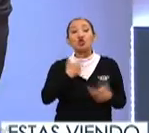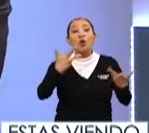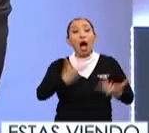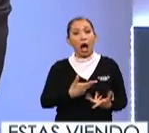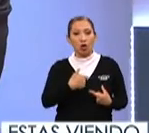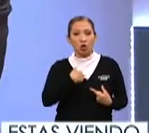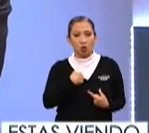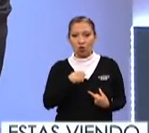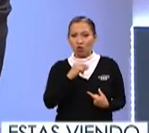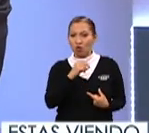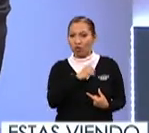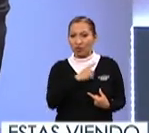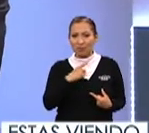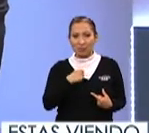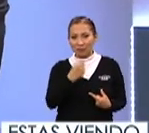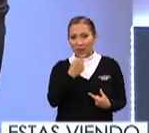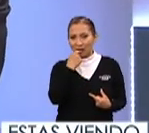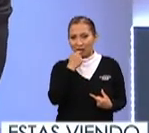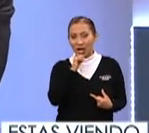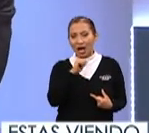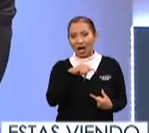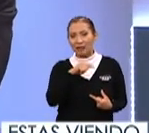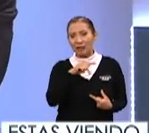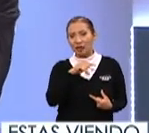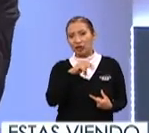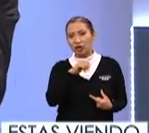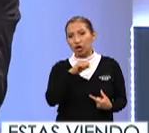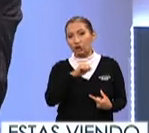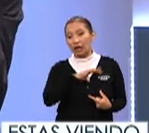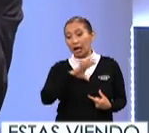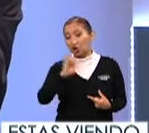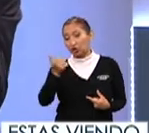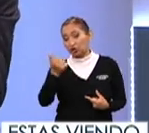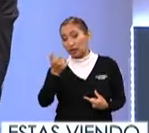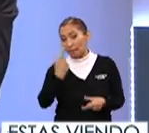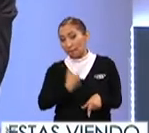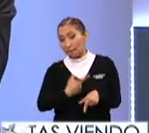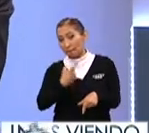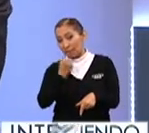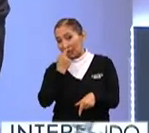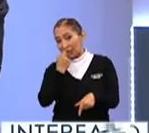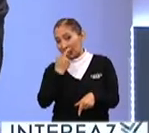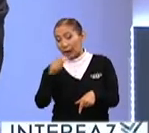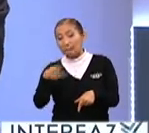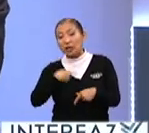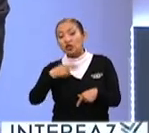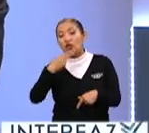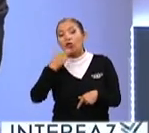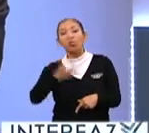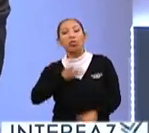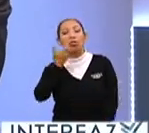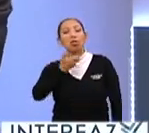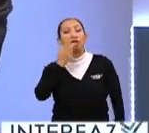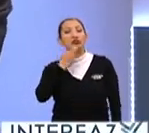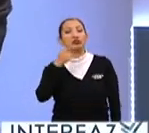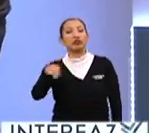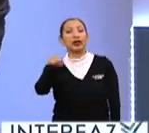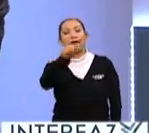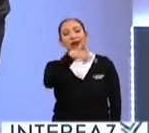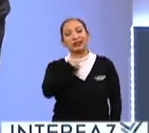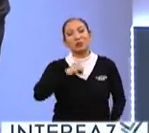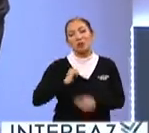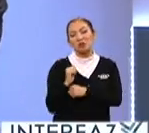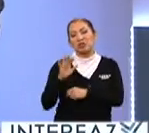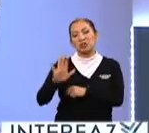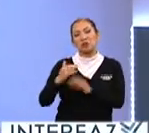antibacteriales medicina pero también estamos hablando hay otras medicinas que la gente cada vez se habitua más a tenerlas en